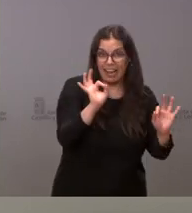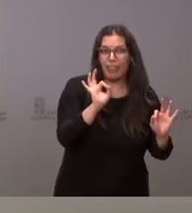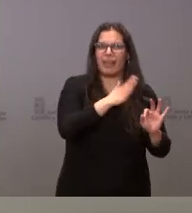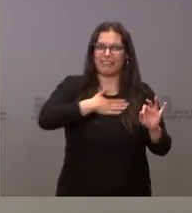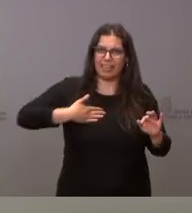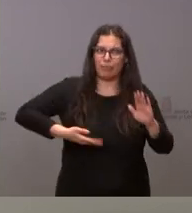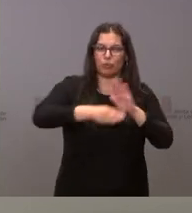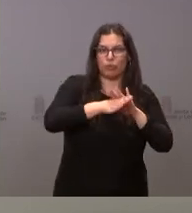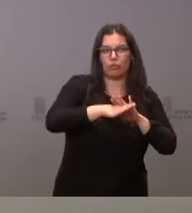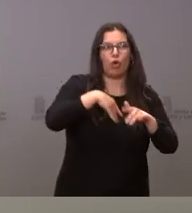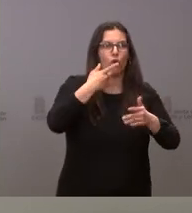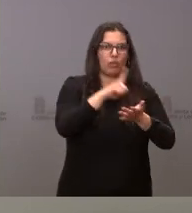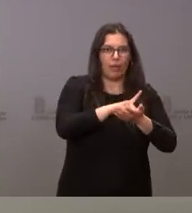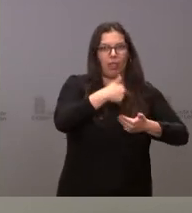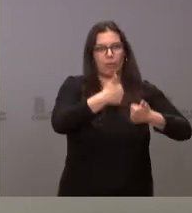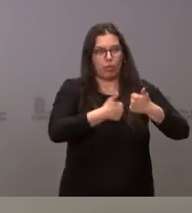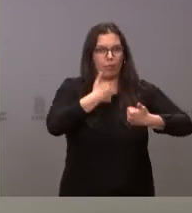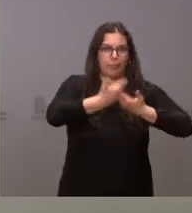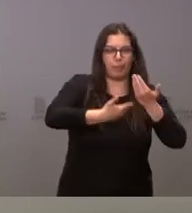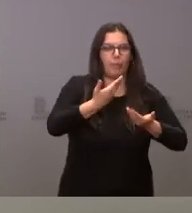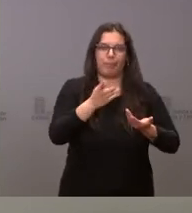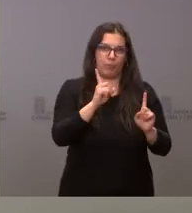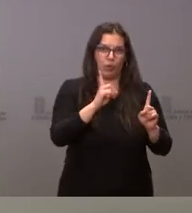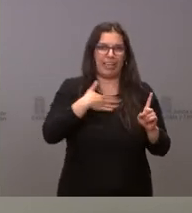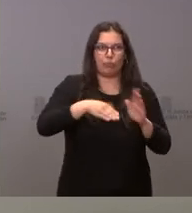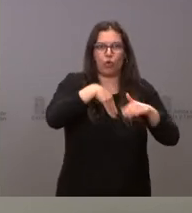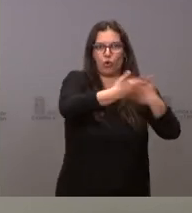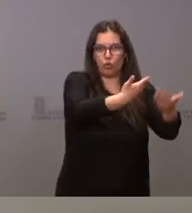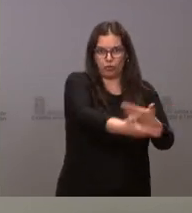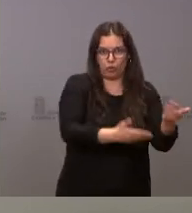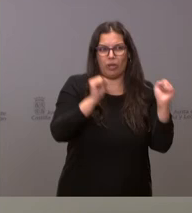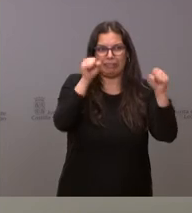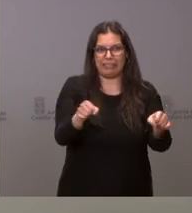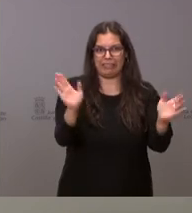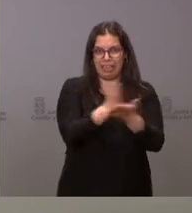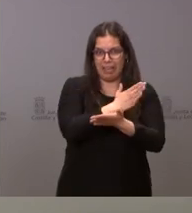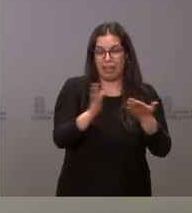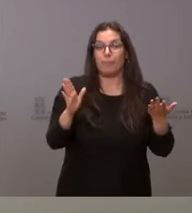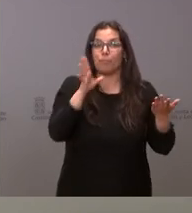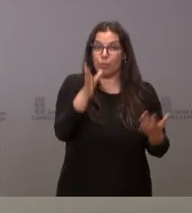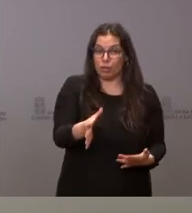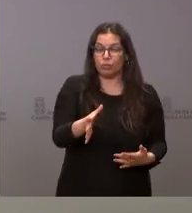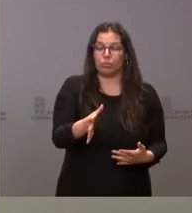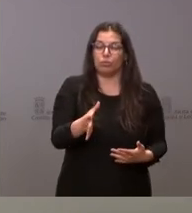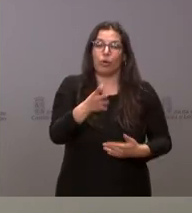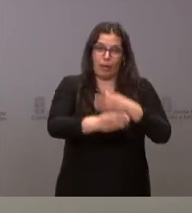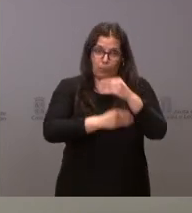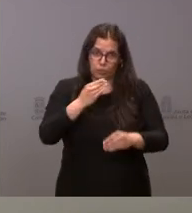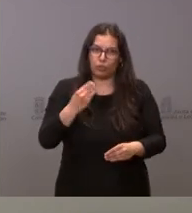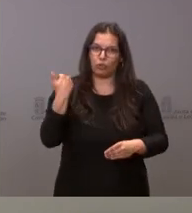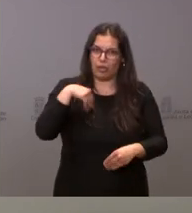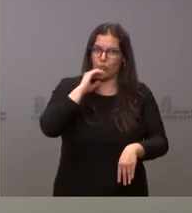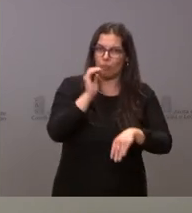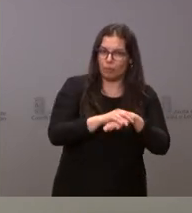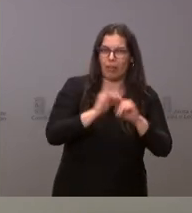licitarlo y tengamos que verlo a sacar adelante con los consiguientes retrasos que podrían producirse. Por tanto, sí que hemos hecho esta tarea, sí